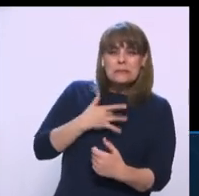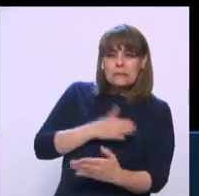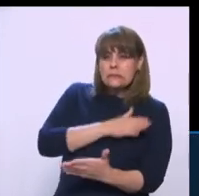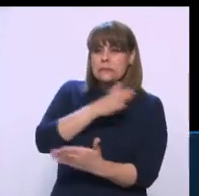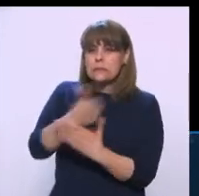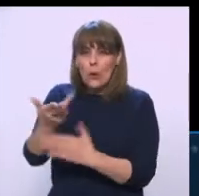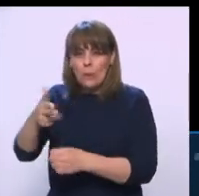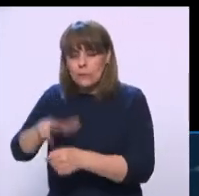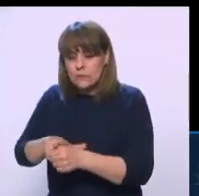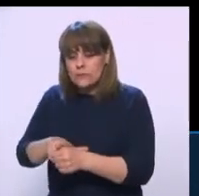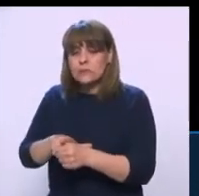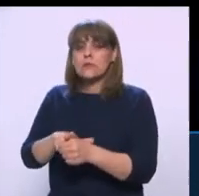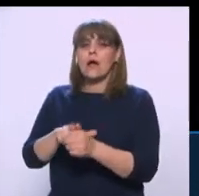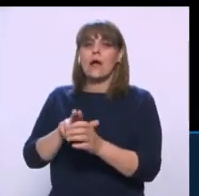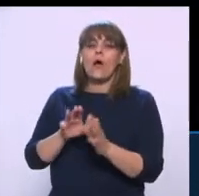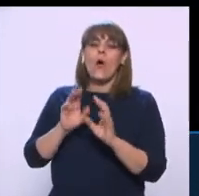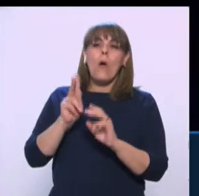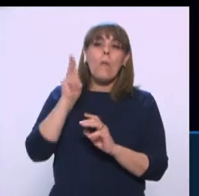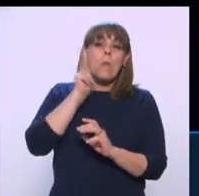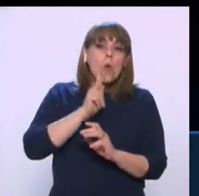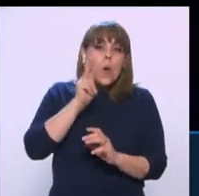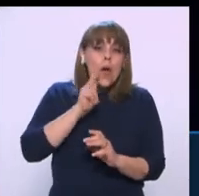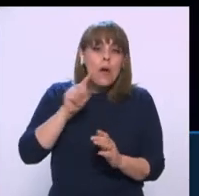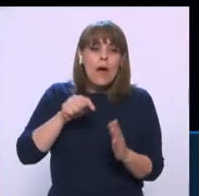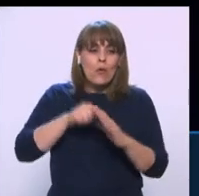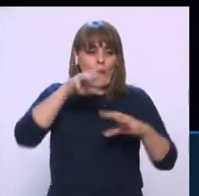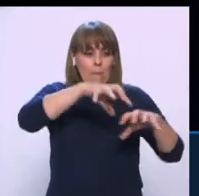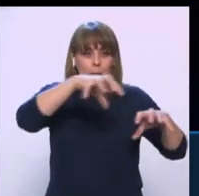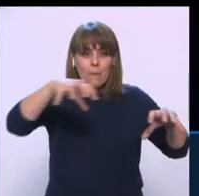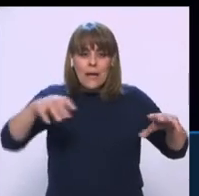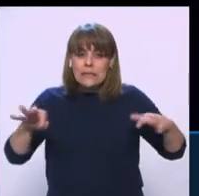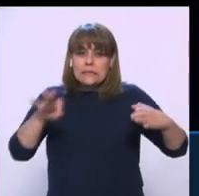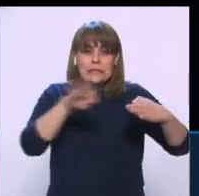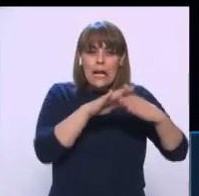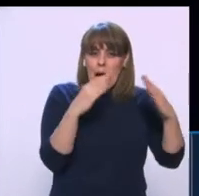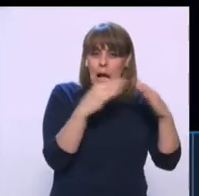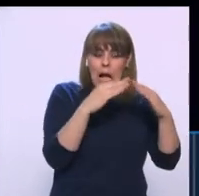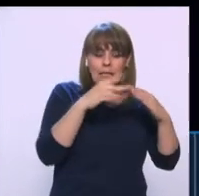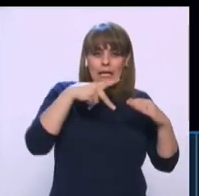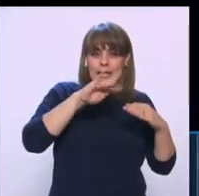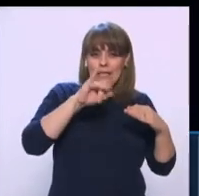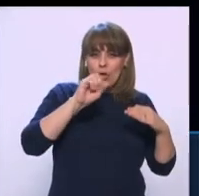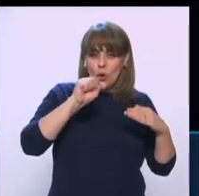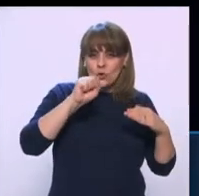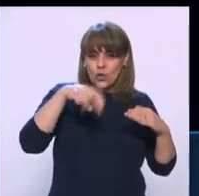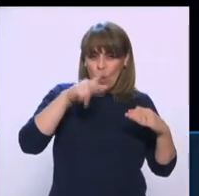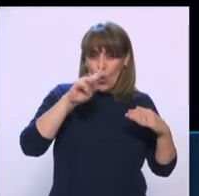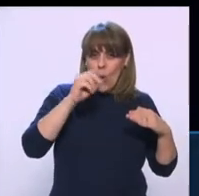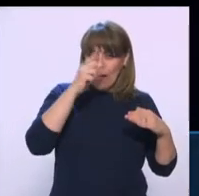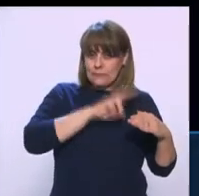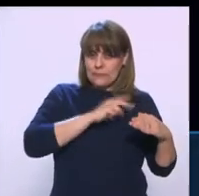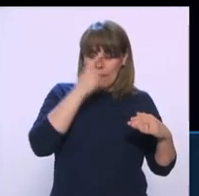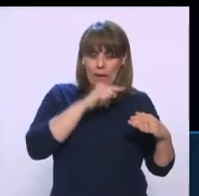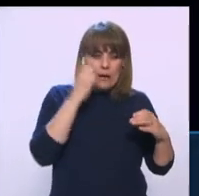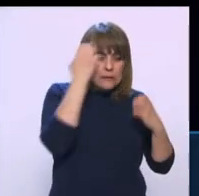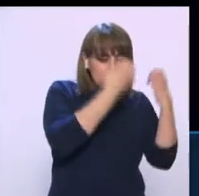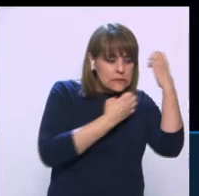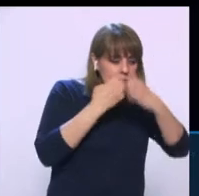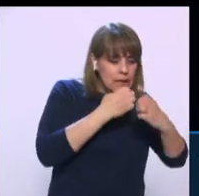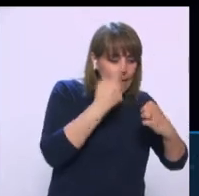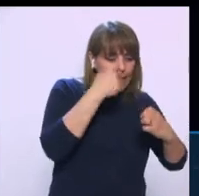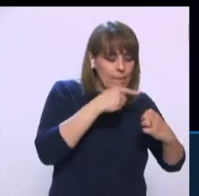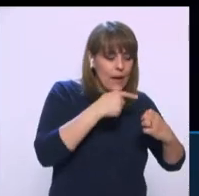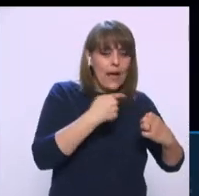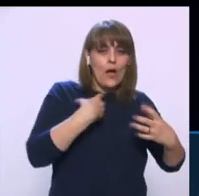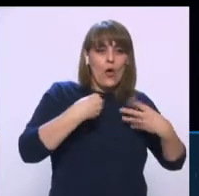una prueba en un kiosco que está cerca del domicilio, en un centro de salud, para evitar los contagios,